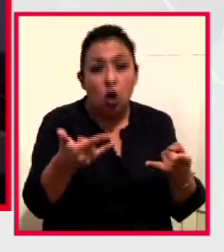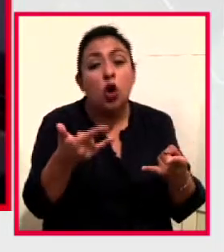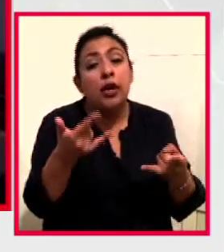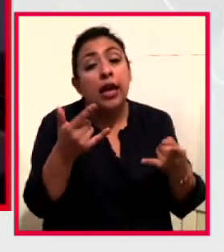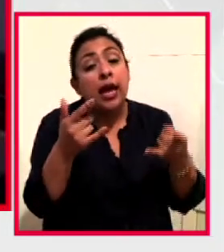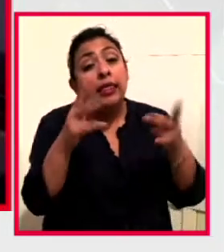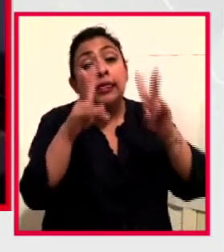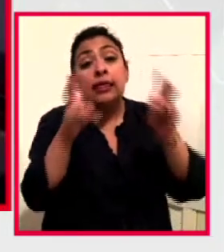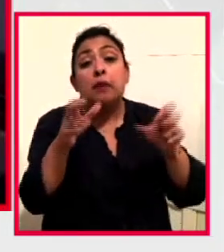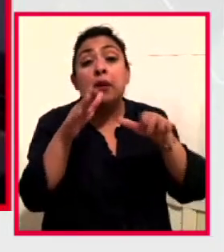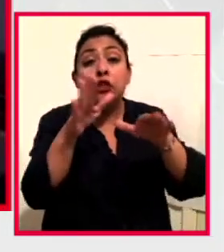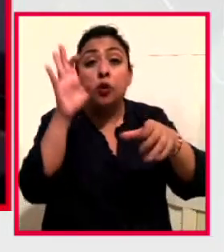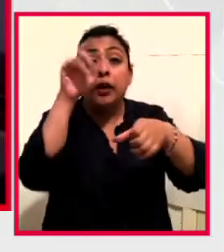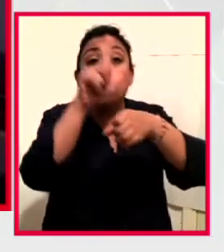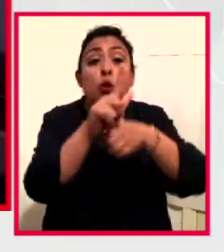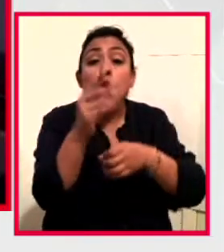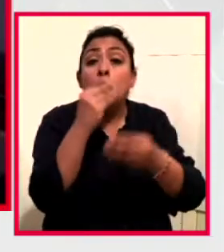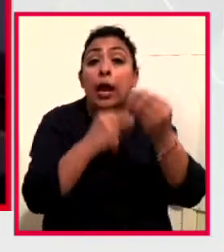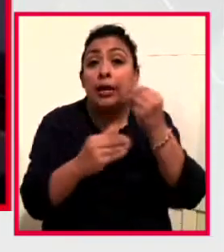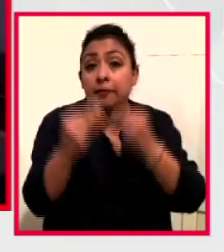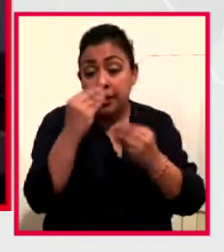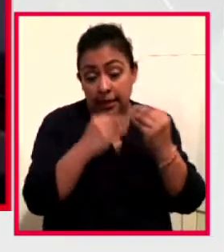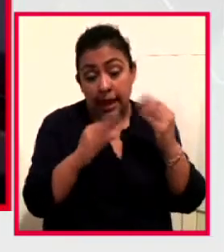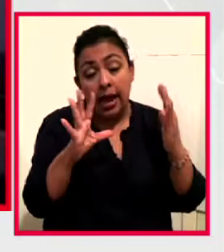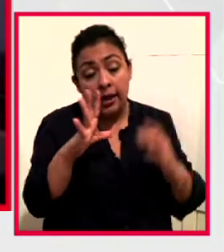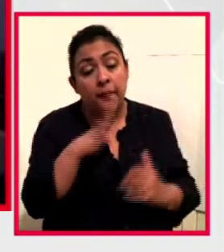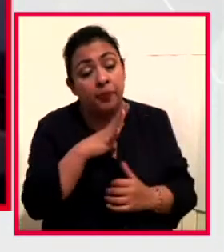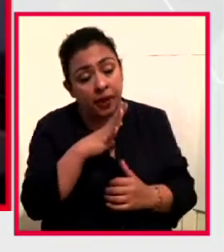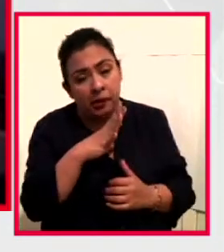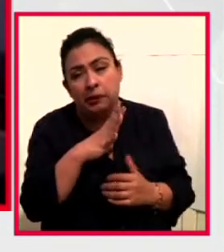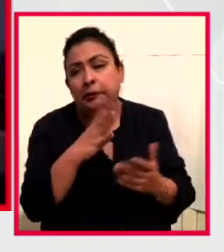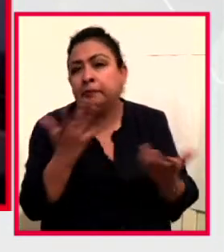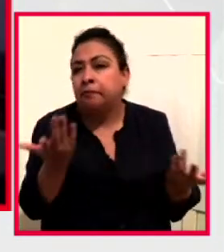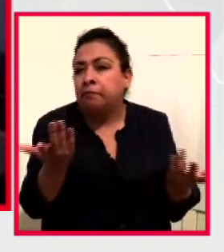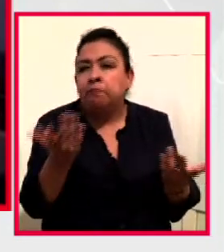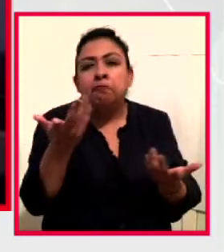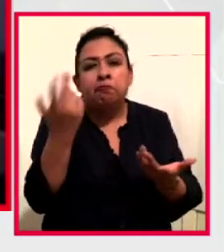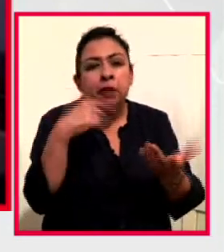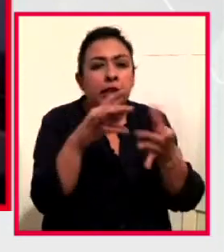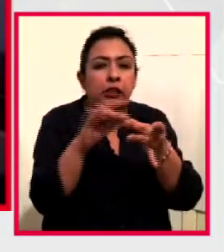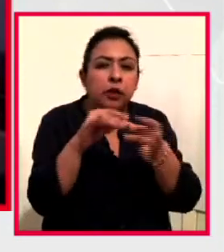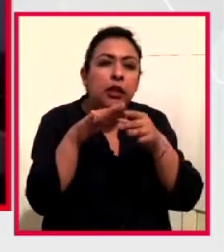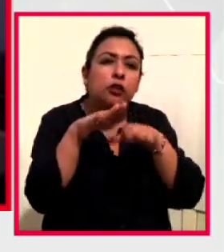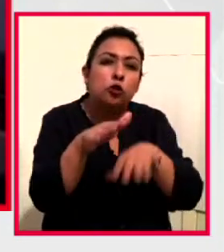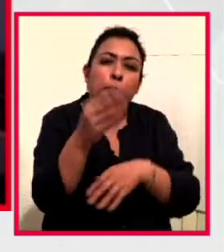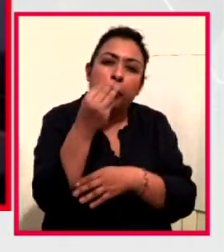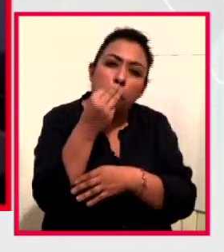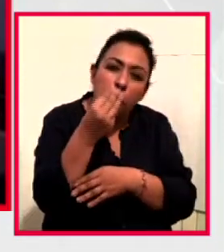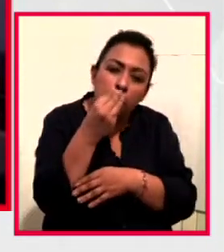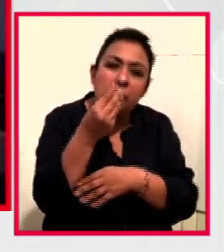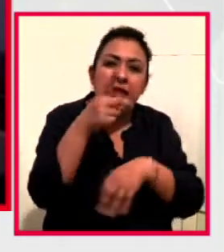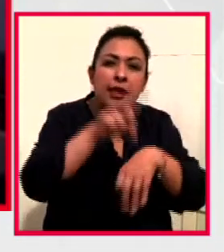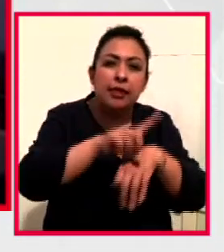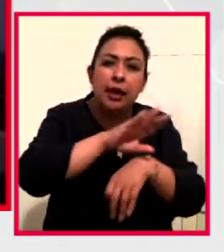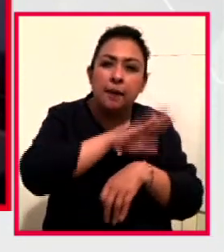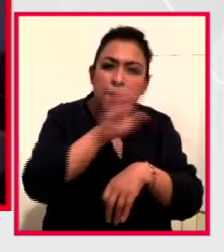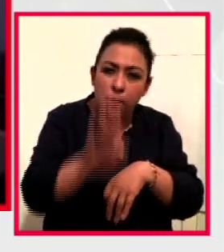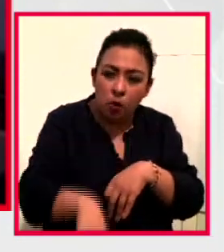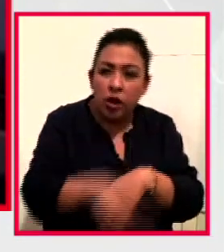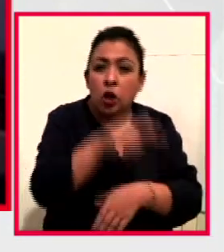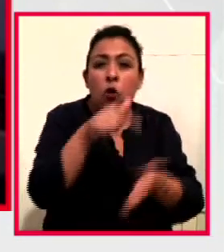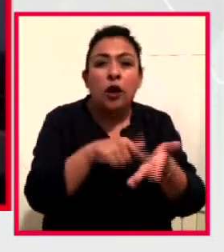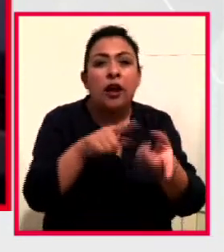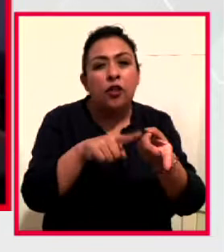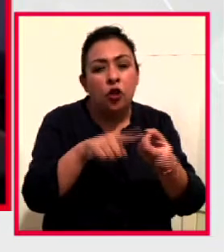de las culturas alimentarias. Entonces, tenemos por ahí que nos cuentan sobre la comida ritual de Día de Muertos en Culoacán e